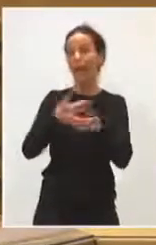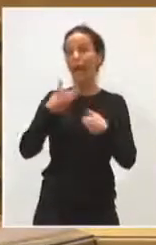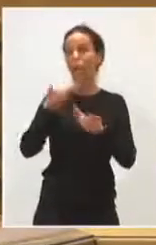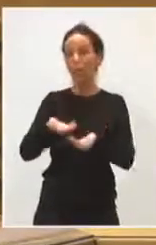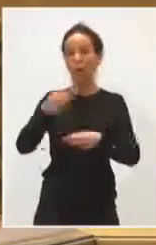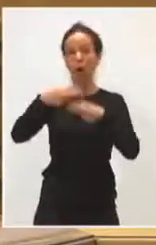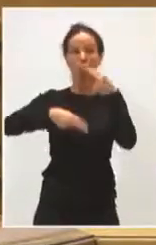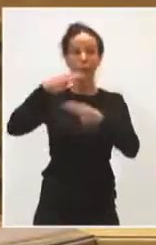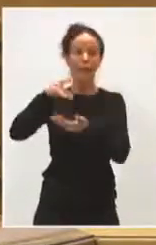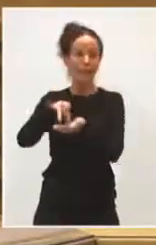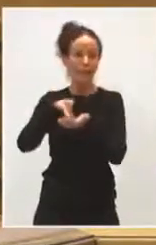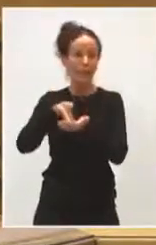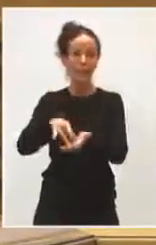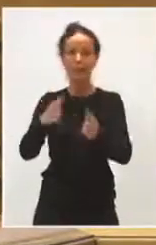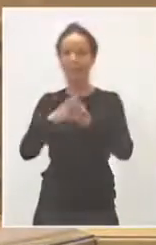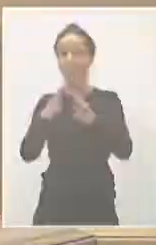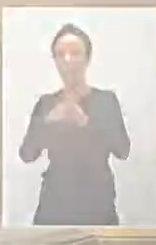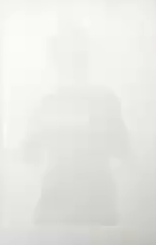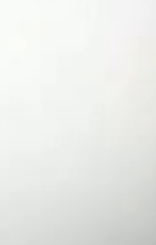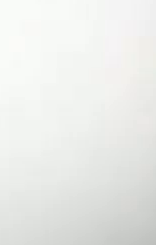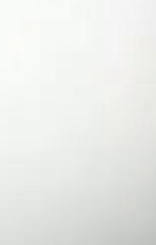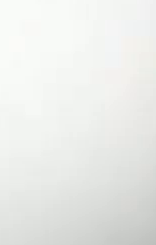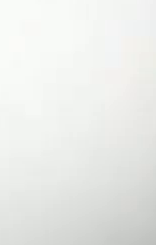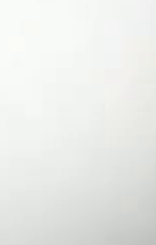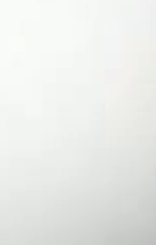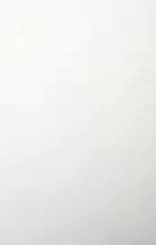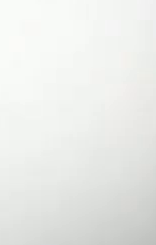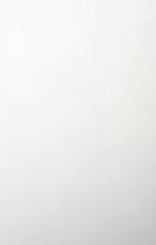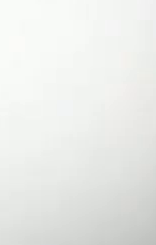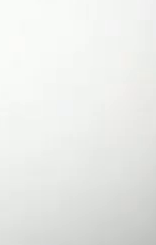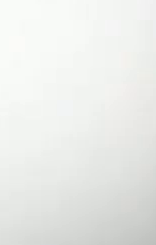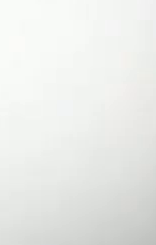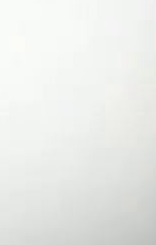infraestructuras de cuenta de la comunidad autónoma. Este es el registro de autónoma.